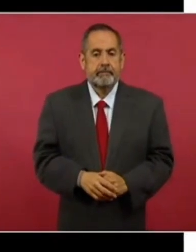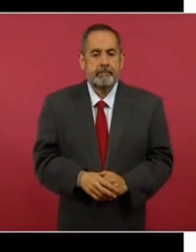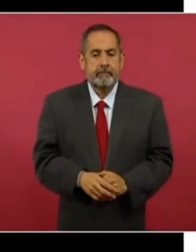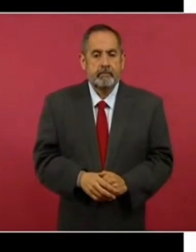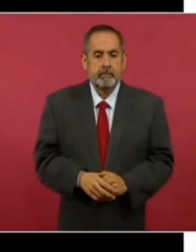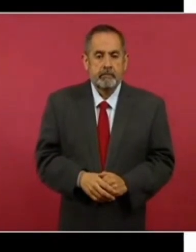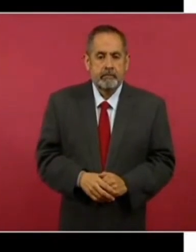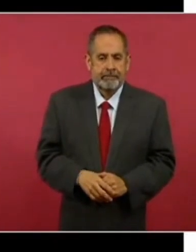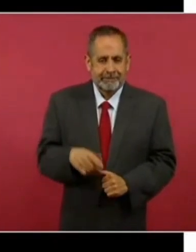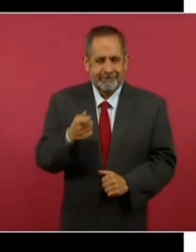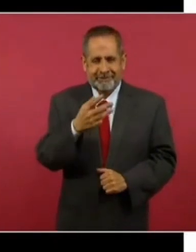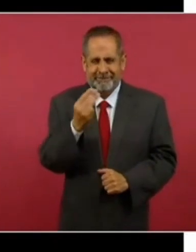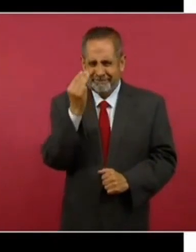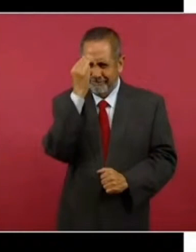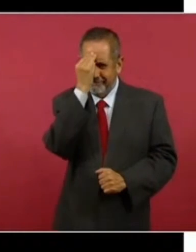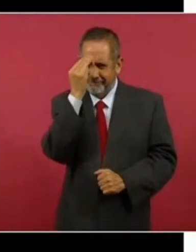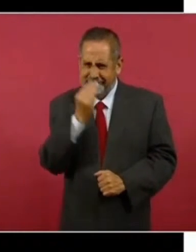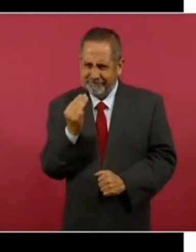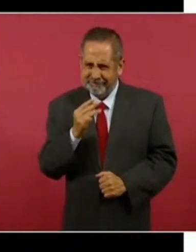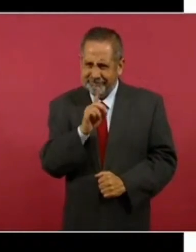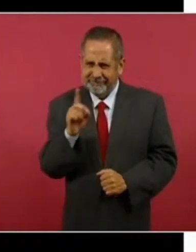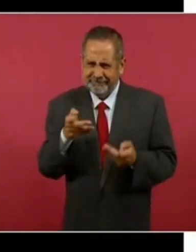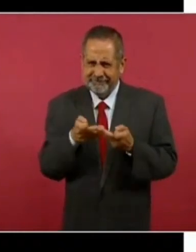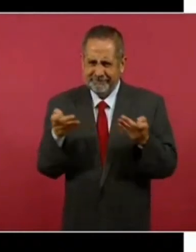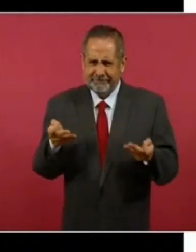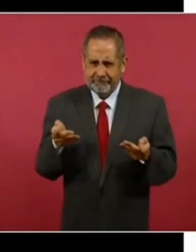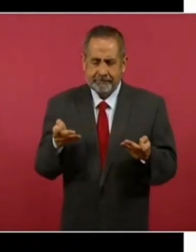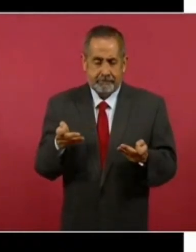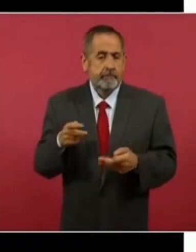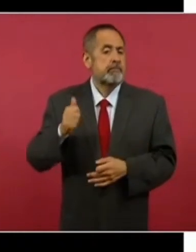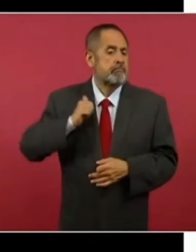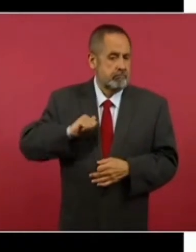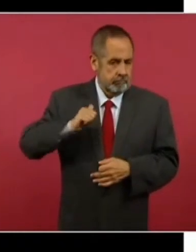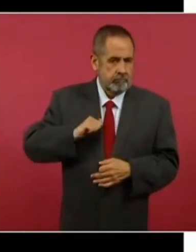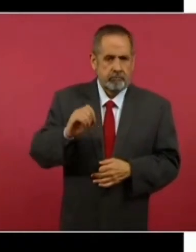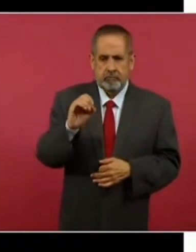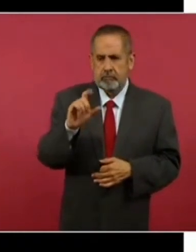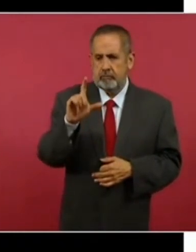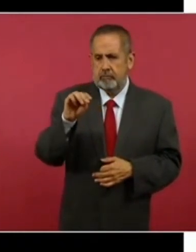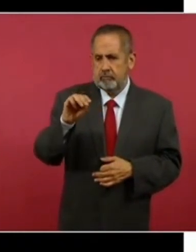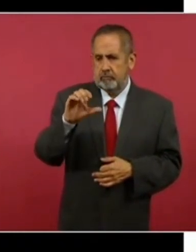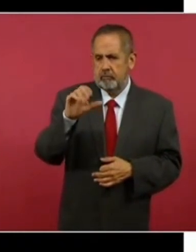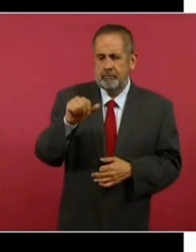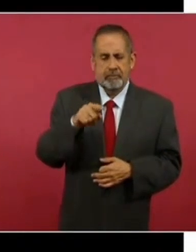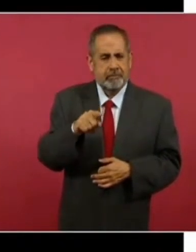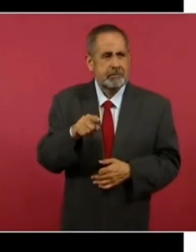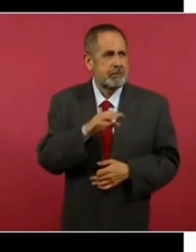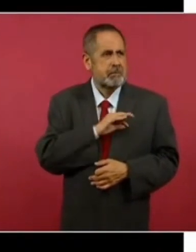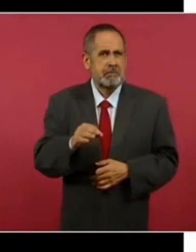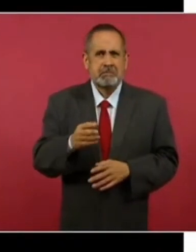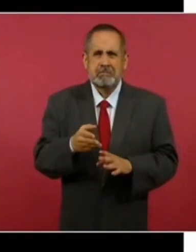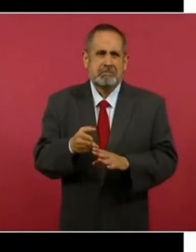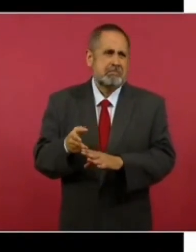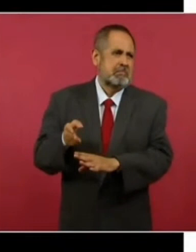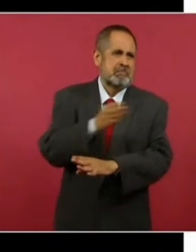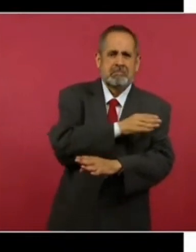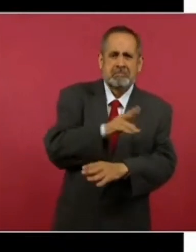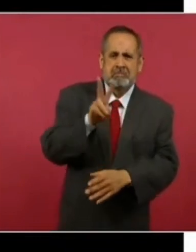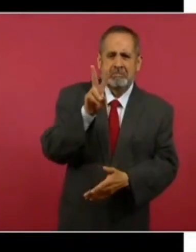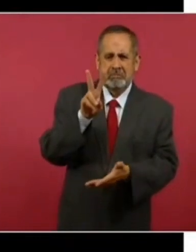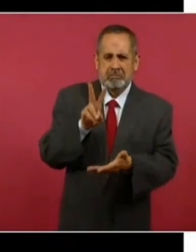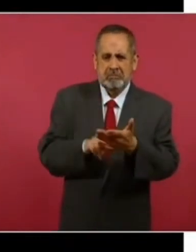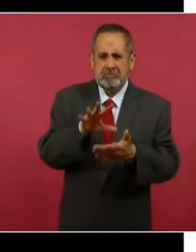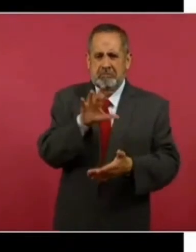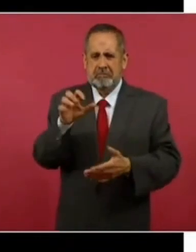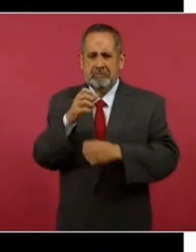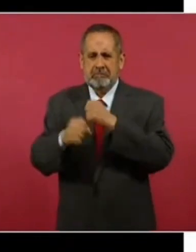el monstruo de la tierra es una figura olmeca. Estamos hablando de más de 2.500 años de